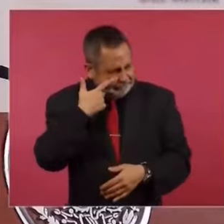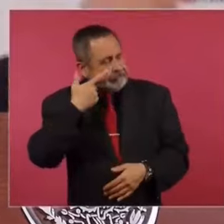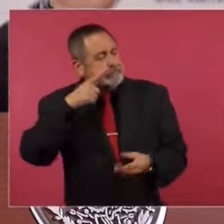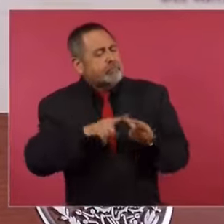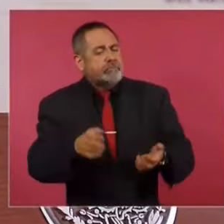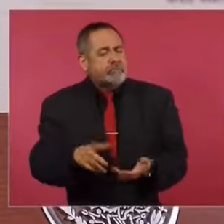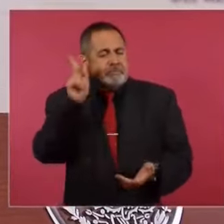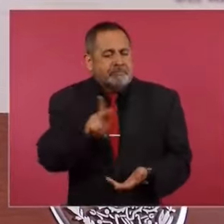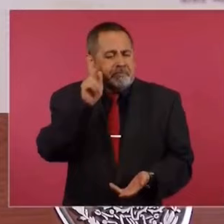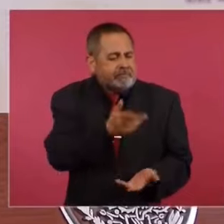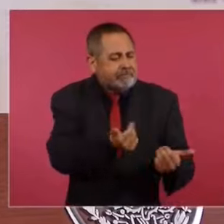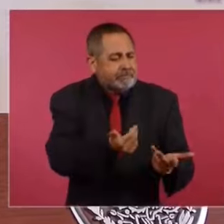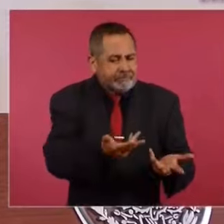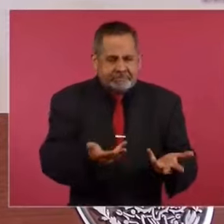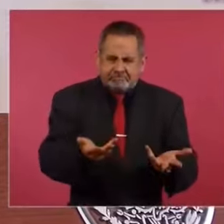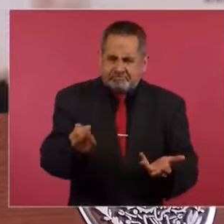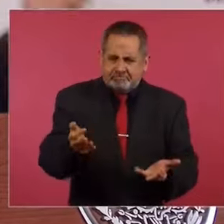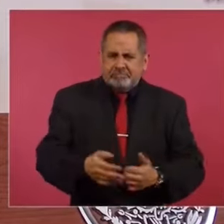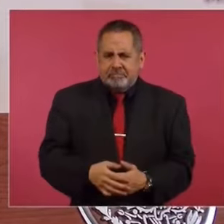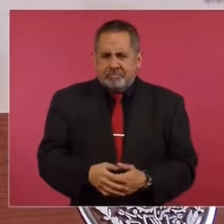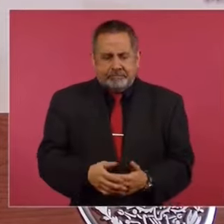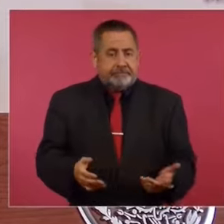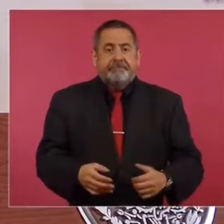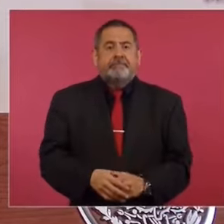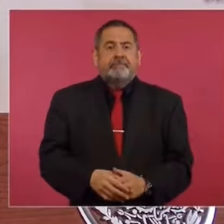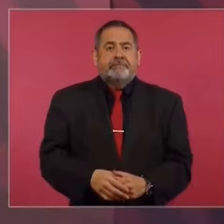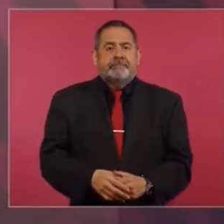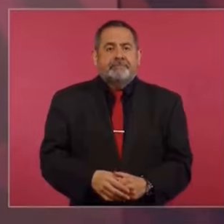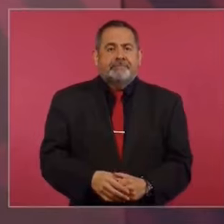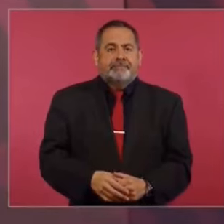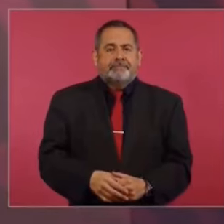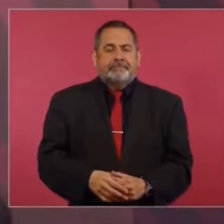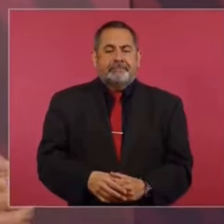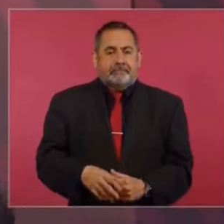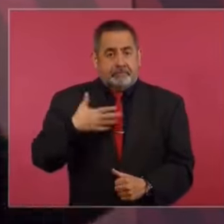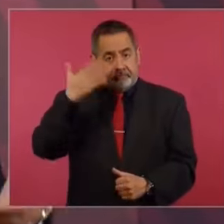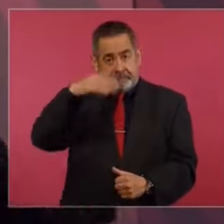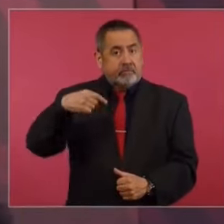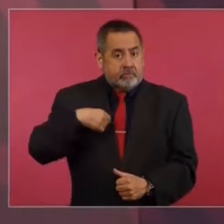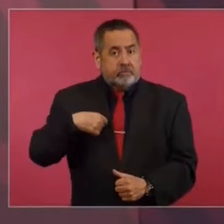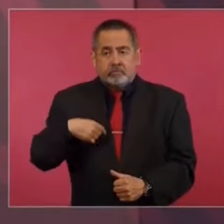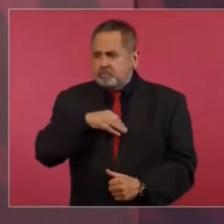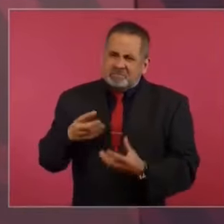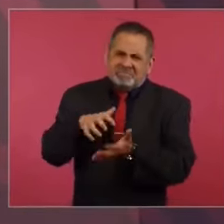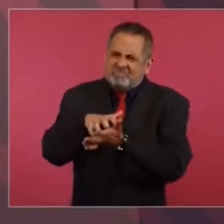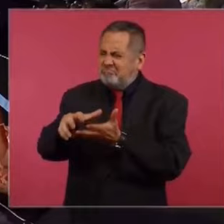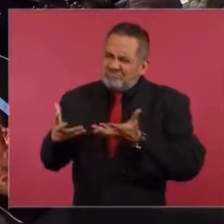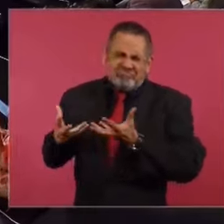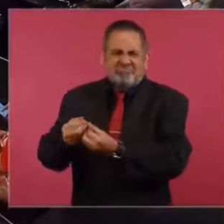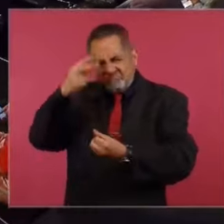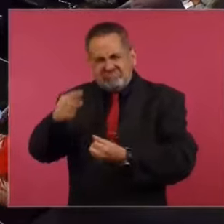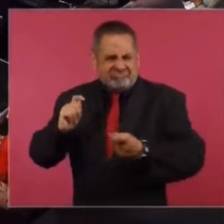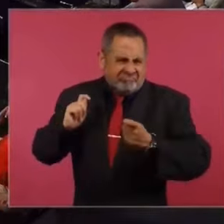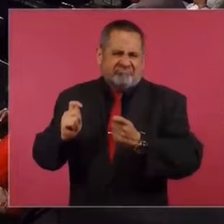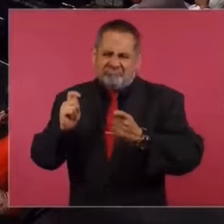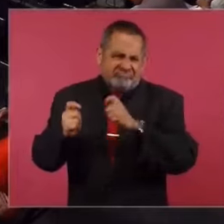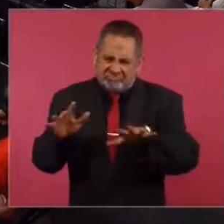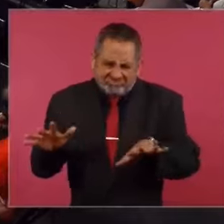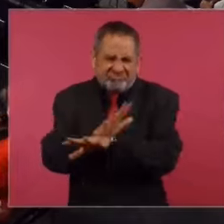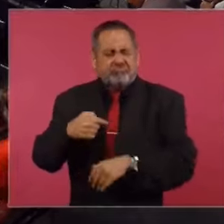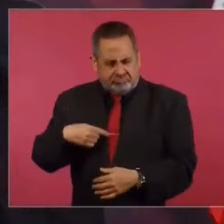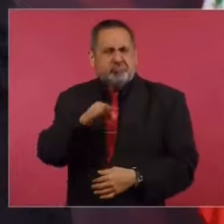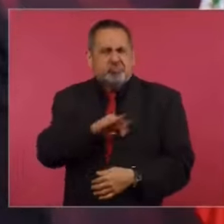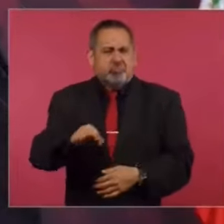todas las pruebas. ¿Saben por qué he podido, junto con millones de mexicanos, llevar a cabo esta transformación?